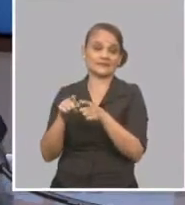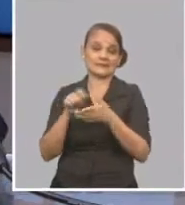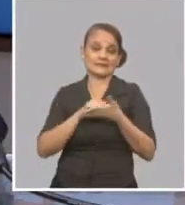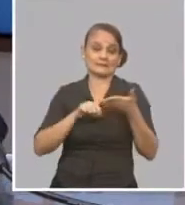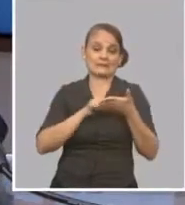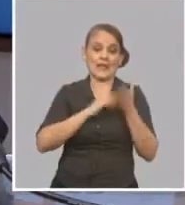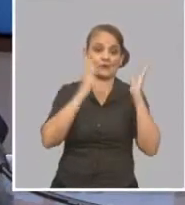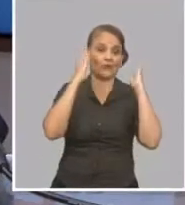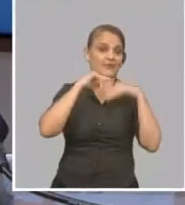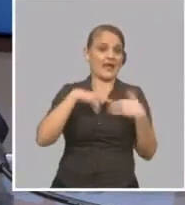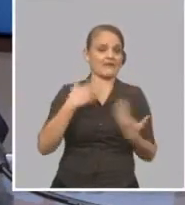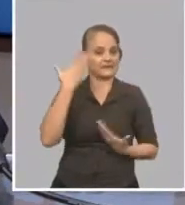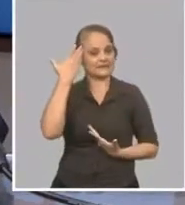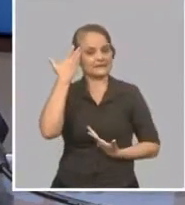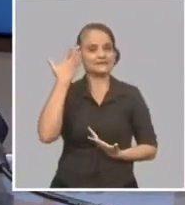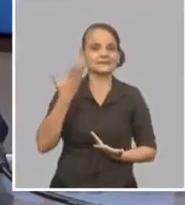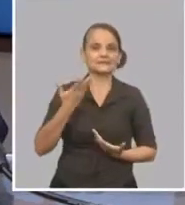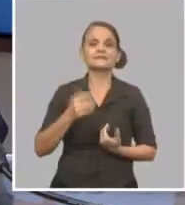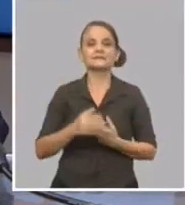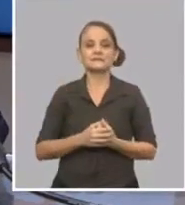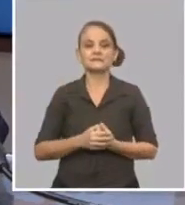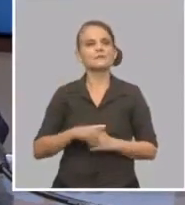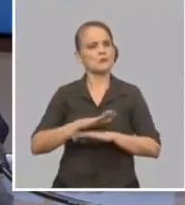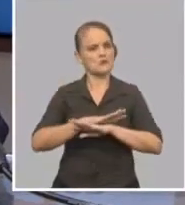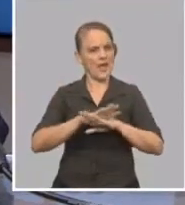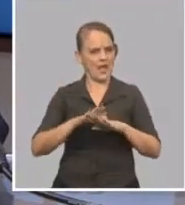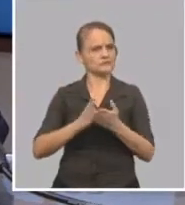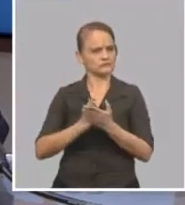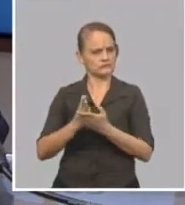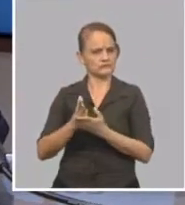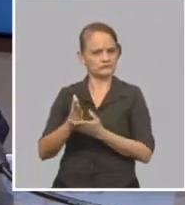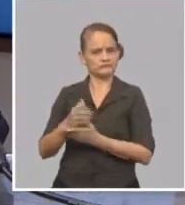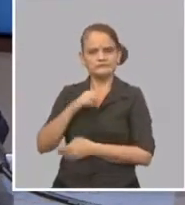lo hemos incorporado más insistentemente en la vigilancia,